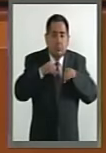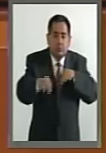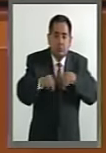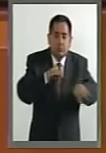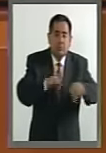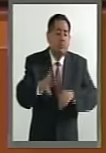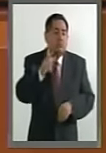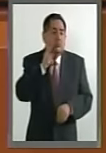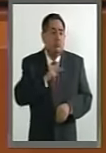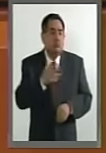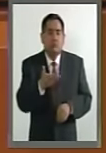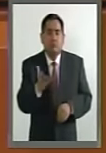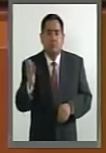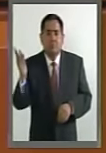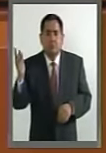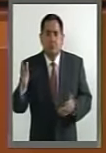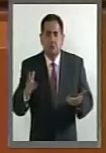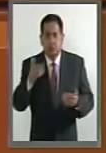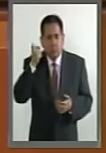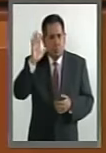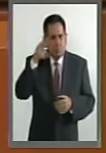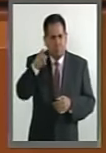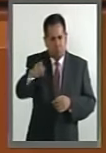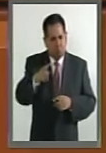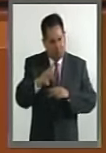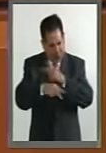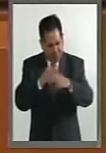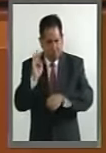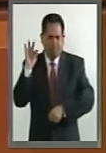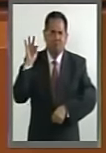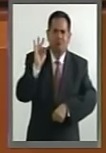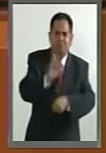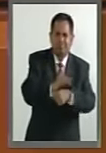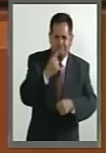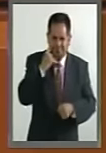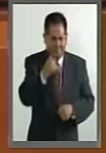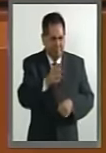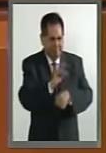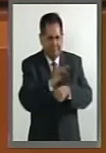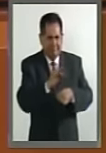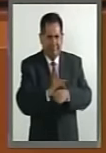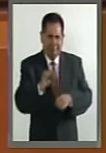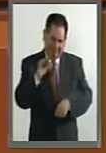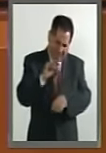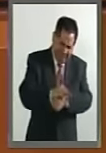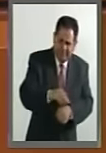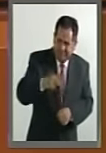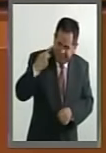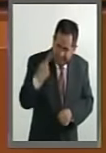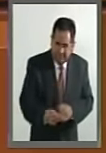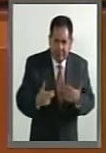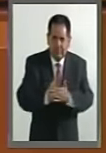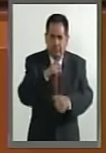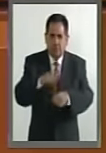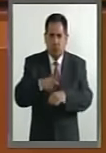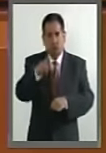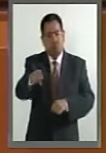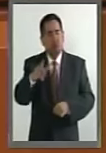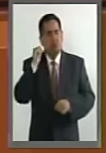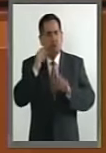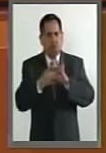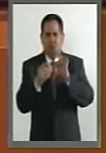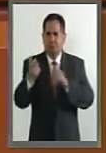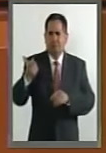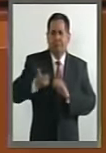petróleos mexicanos. Y uno hubiese esperado que usted sacara la cara para defender esta empresa nacional, porque mucho usted recibió de ella